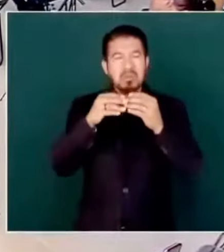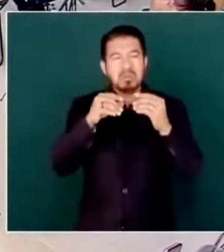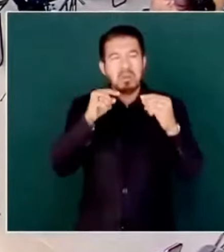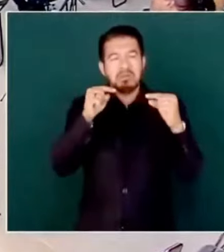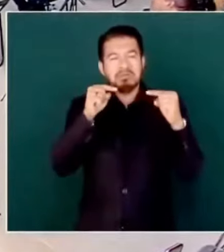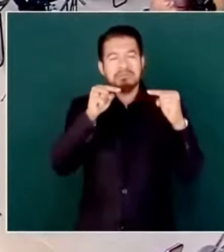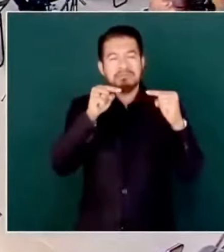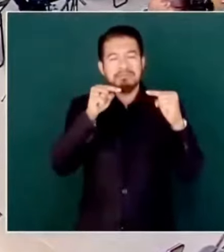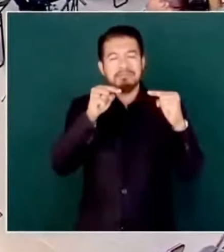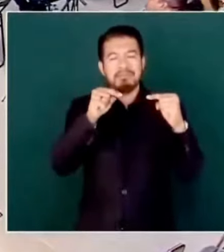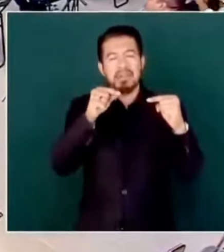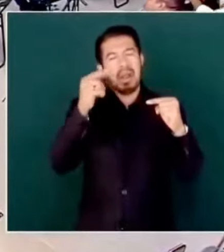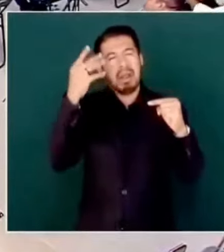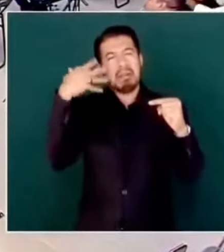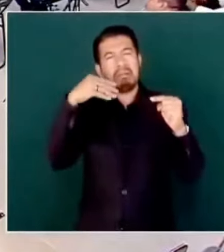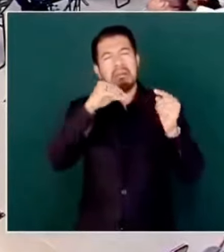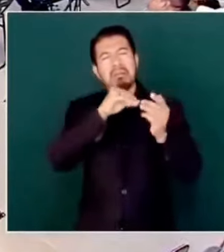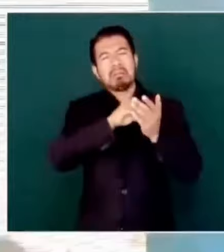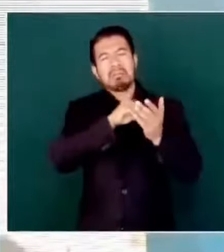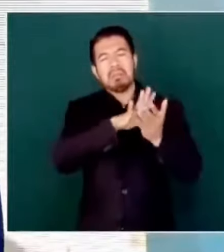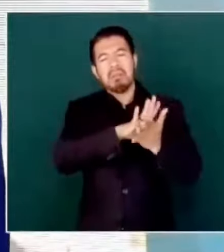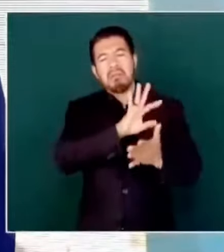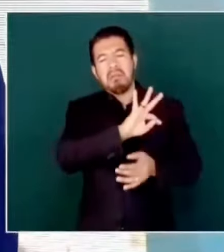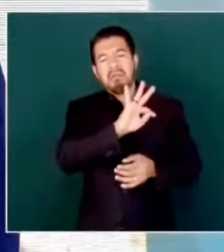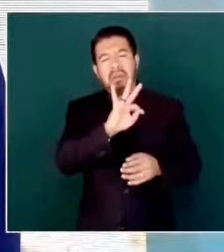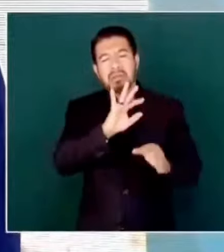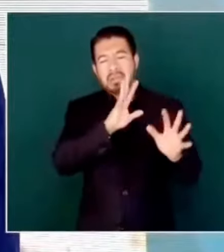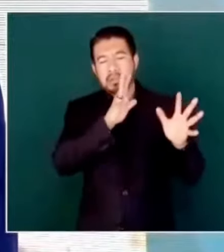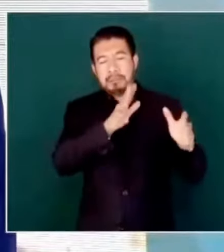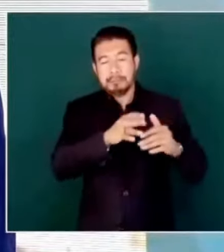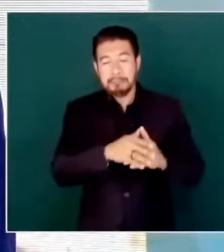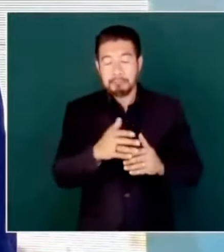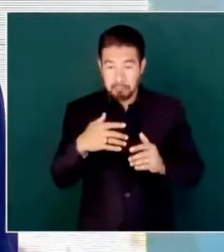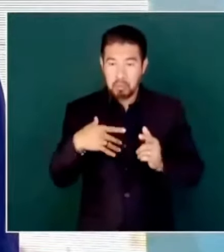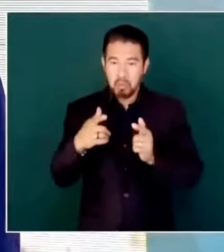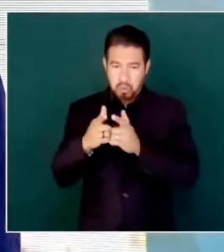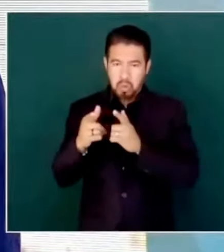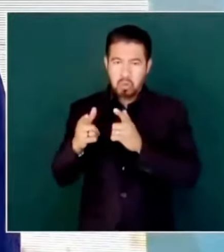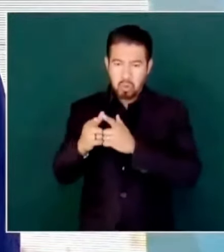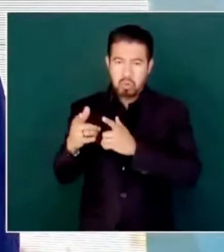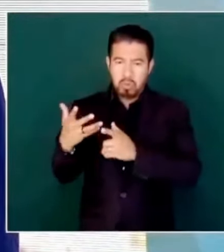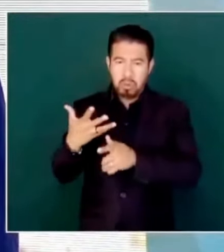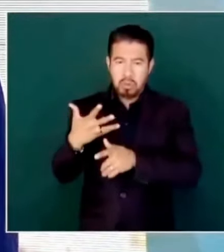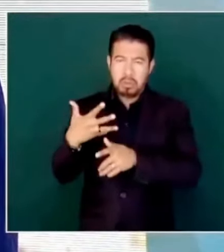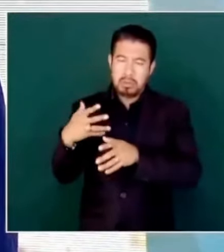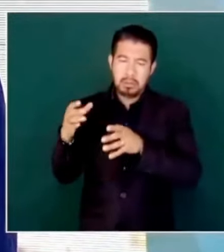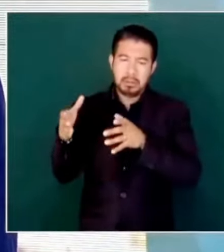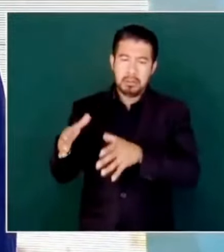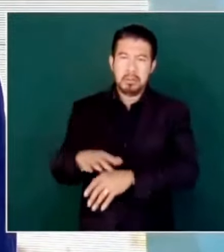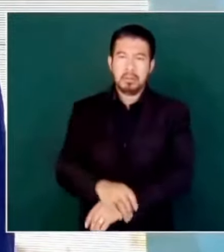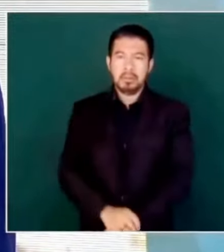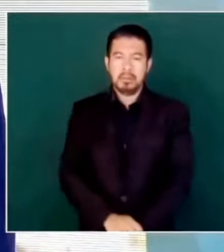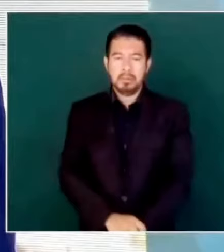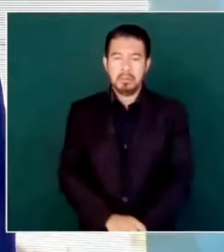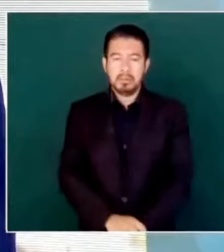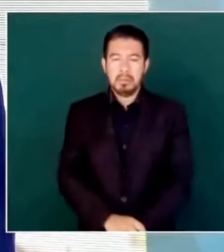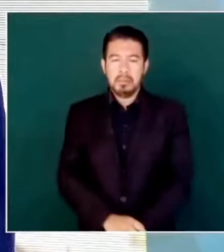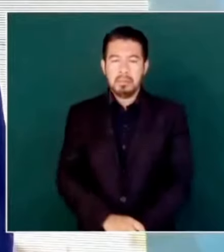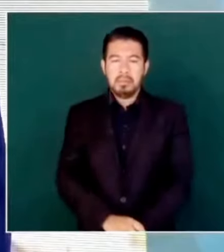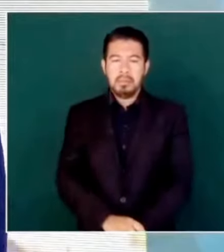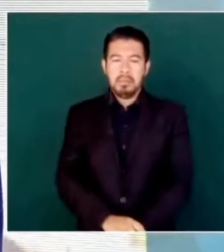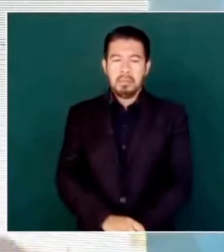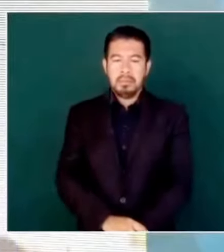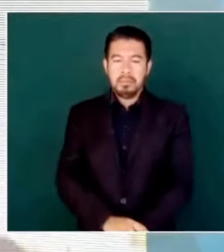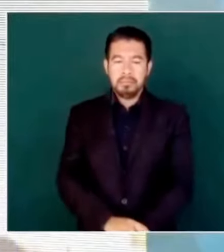Y se quedaron grupos, supuestamente,